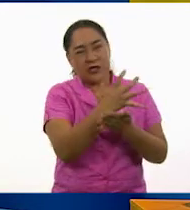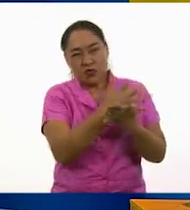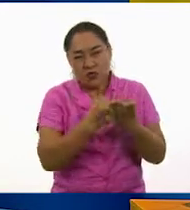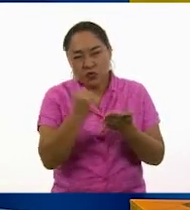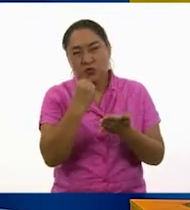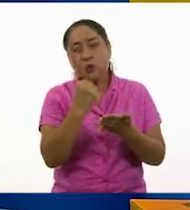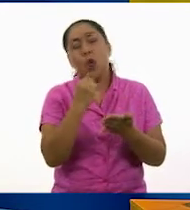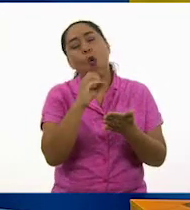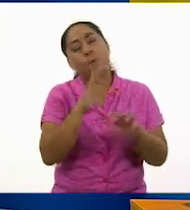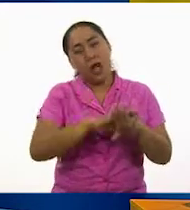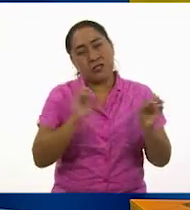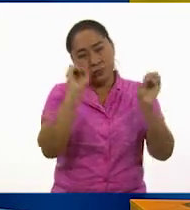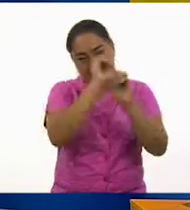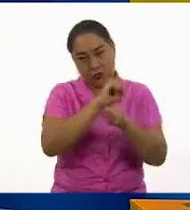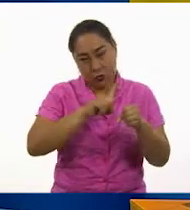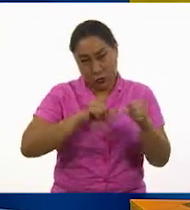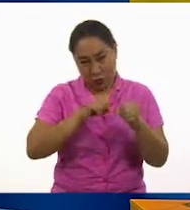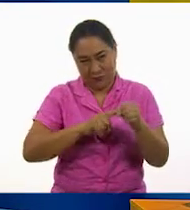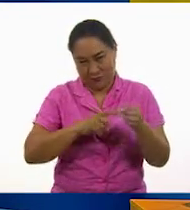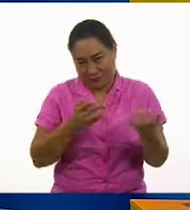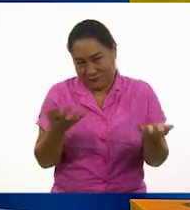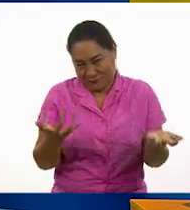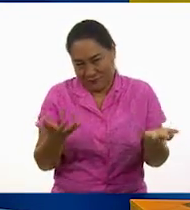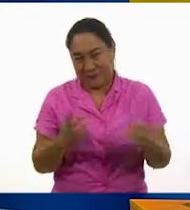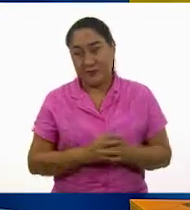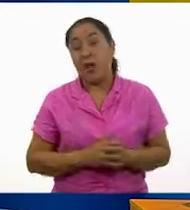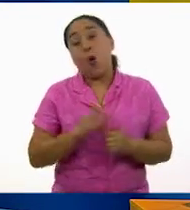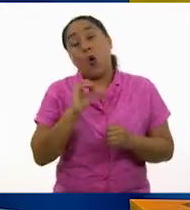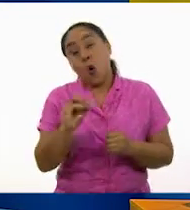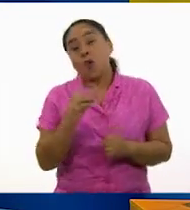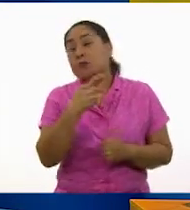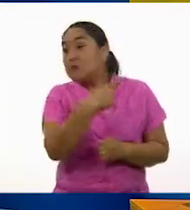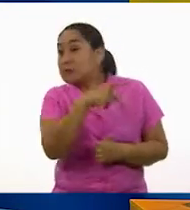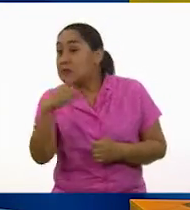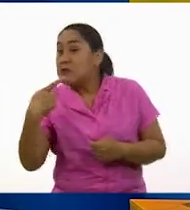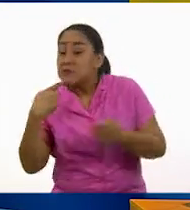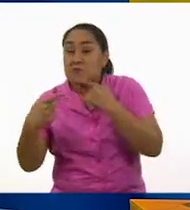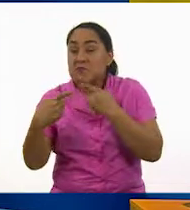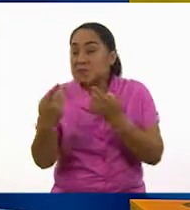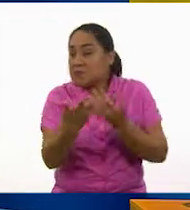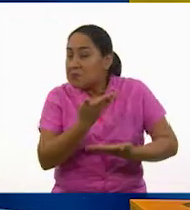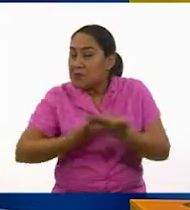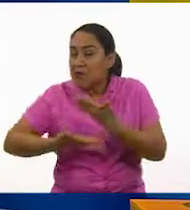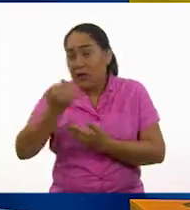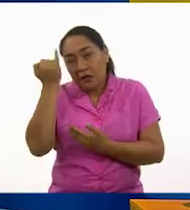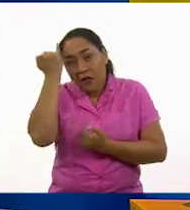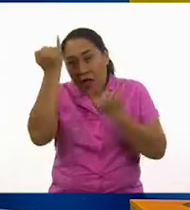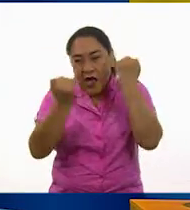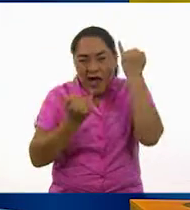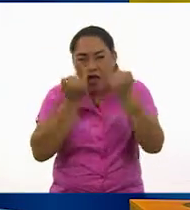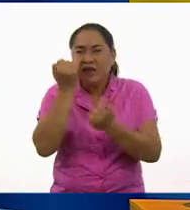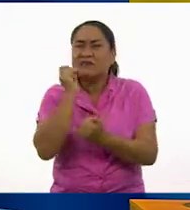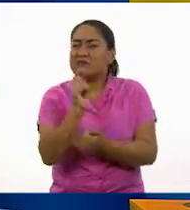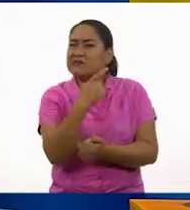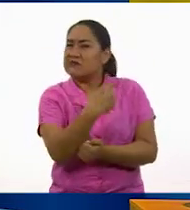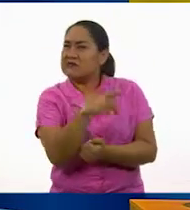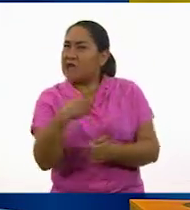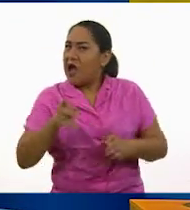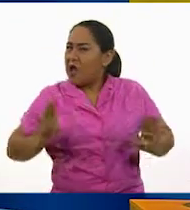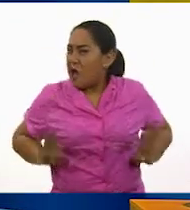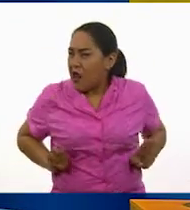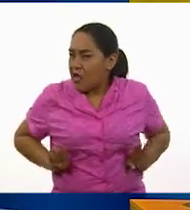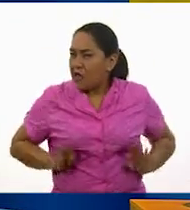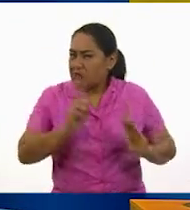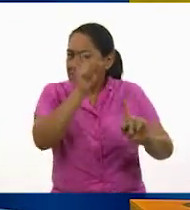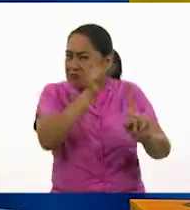También son un conjunto de creencias compartidas socialmente sobre las características de una